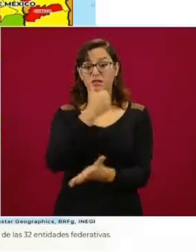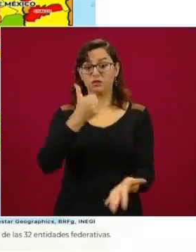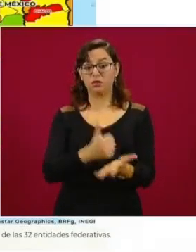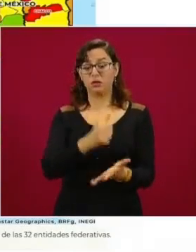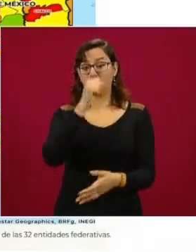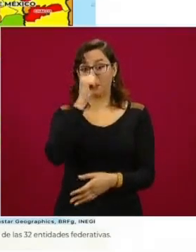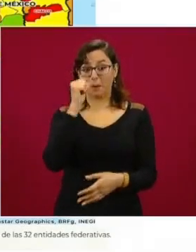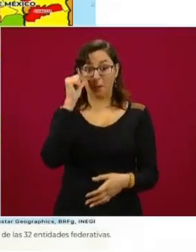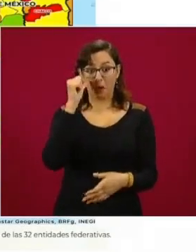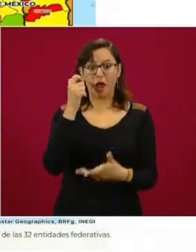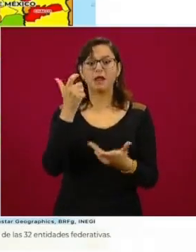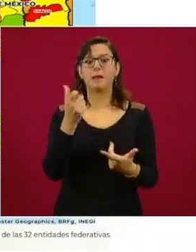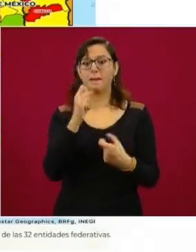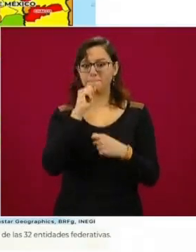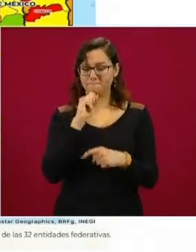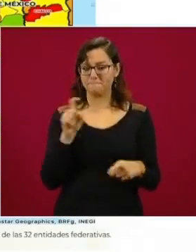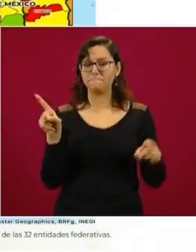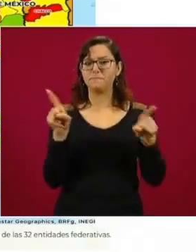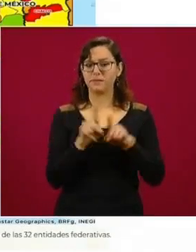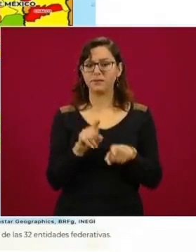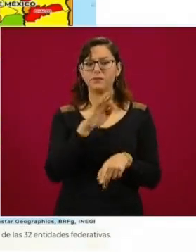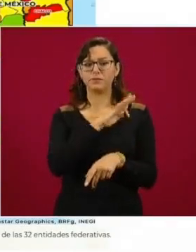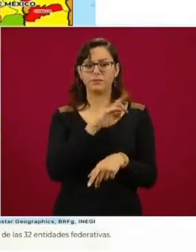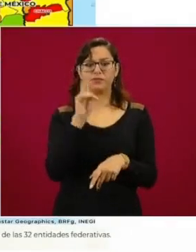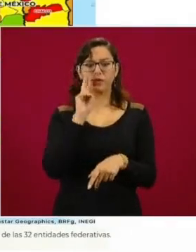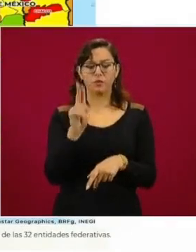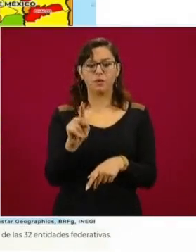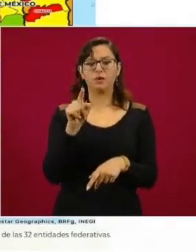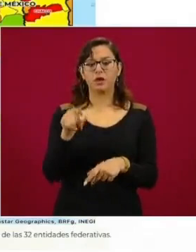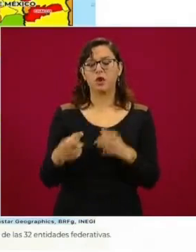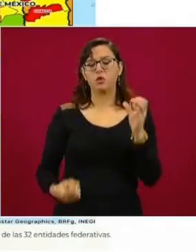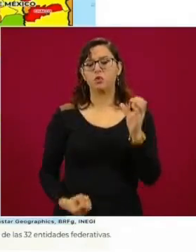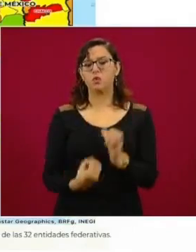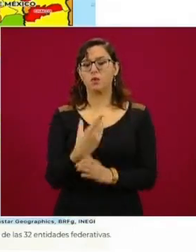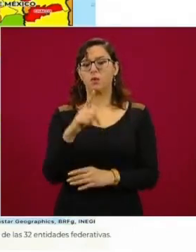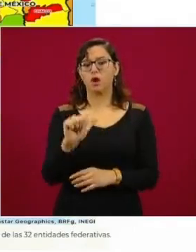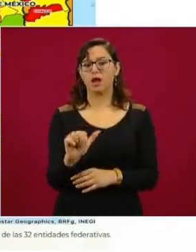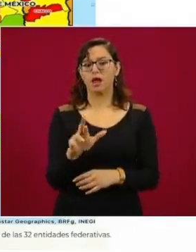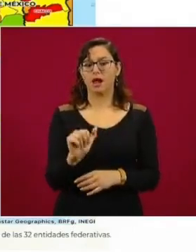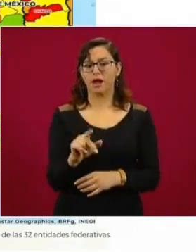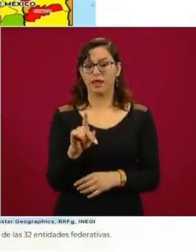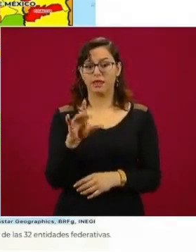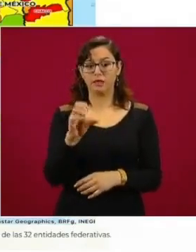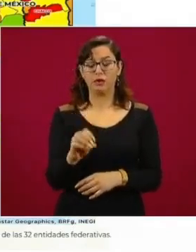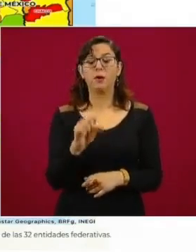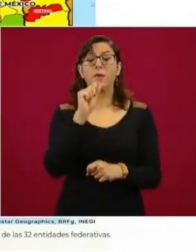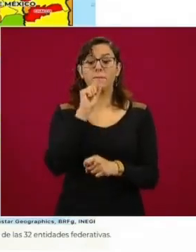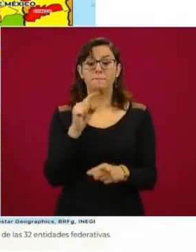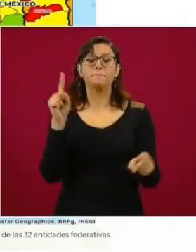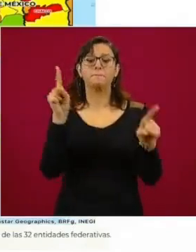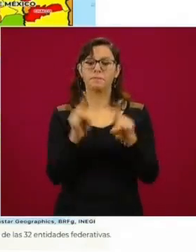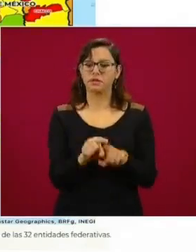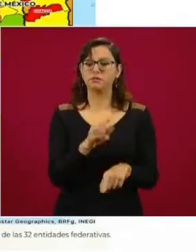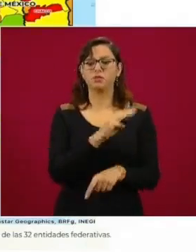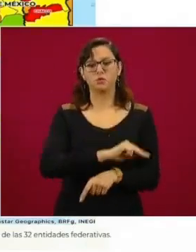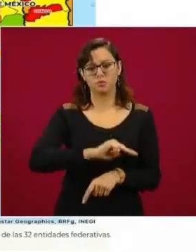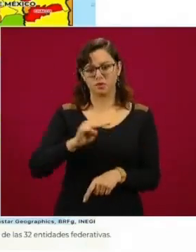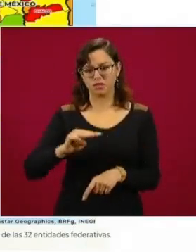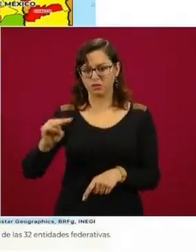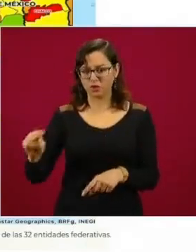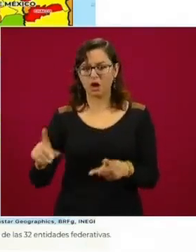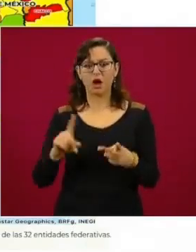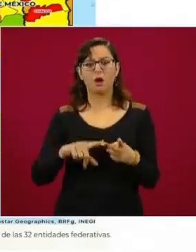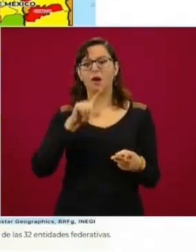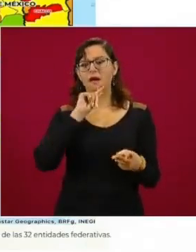supuesto, una pequeña parte acá de Nuevo Laredo. Obviamente está Michoacán, una parte de